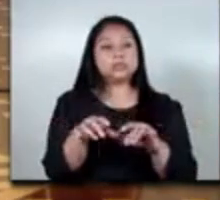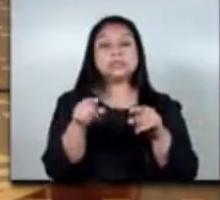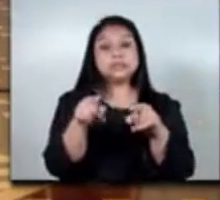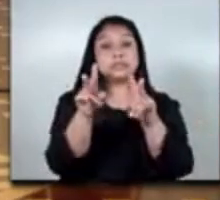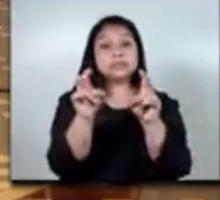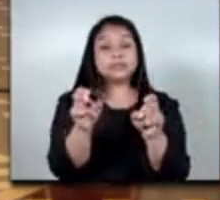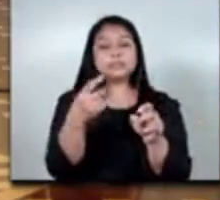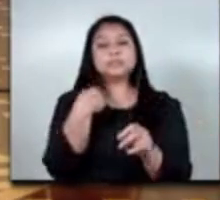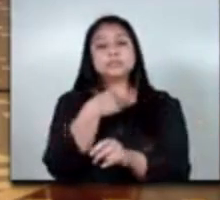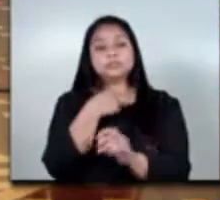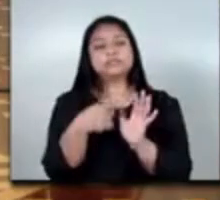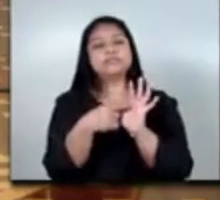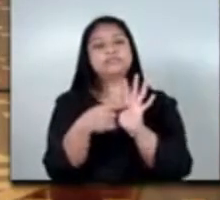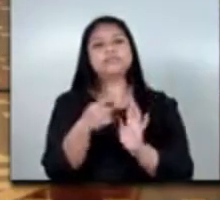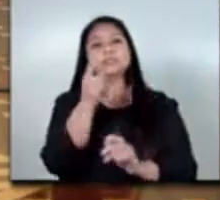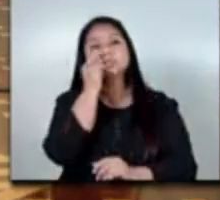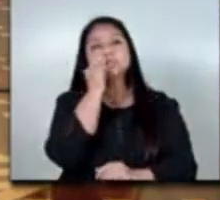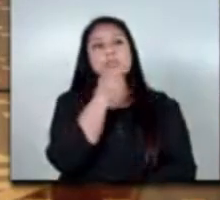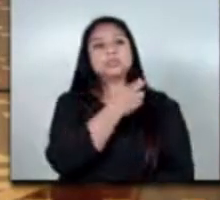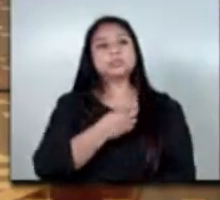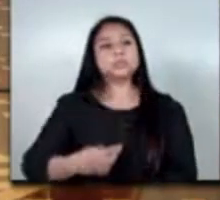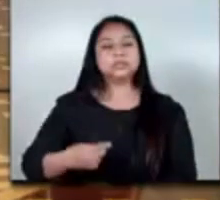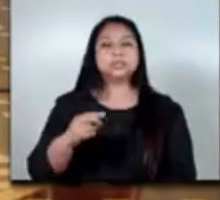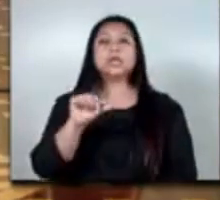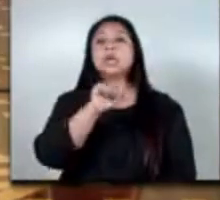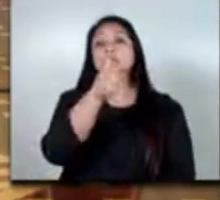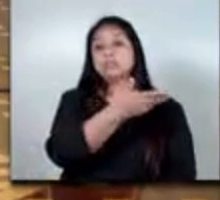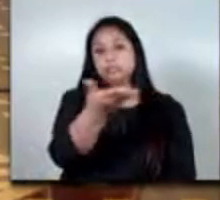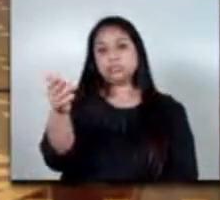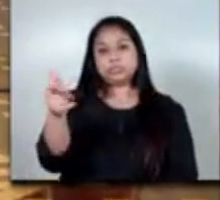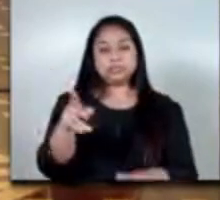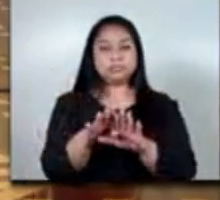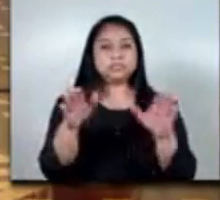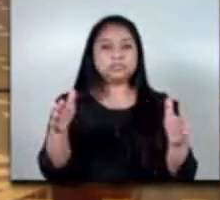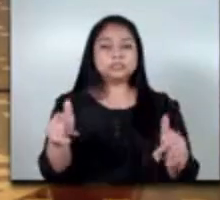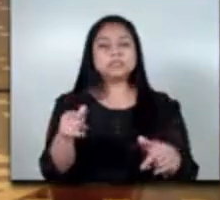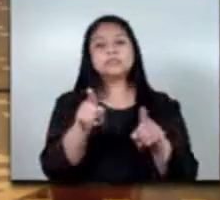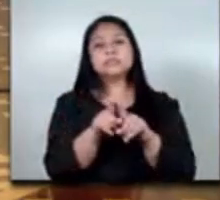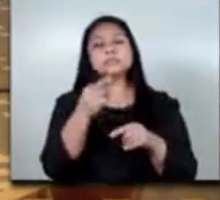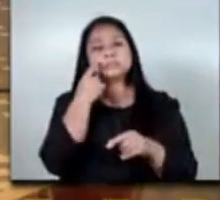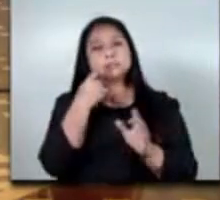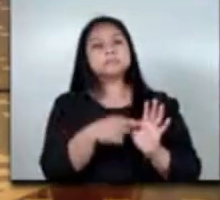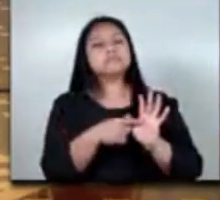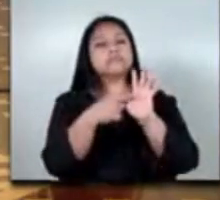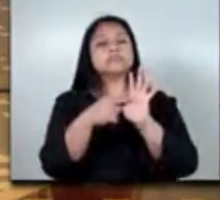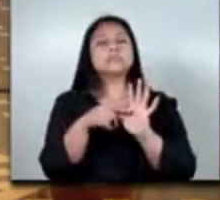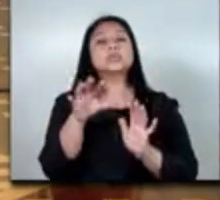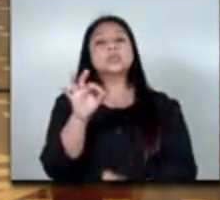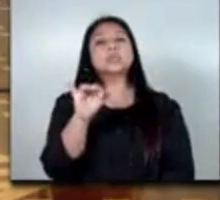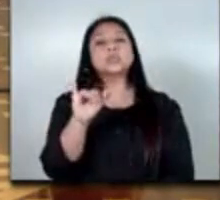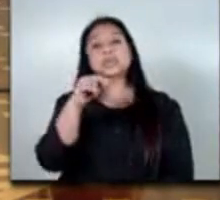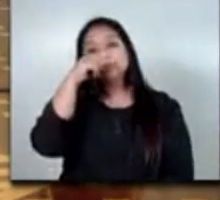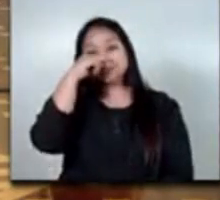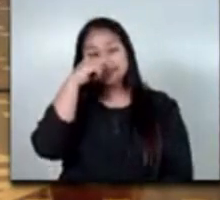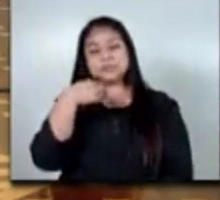queremos reiterar señor presidente y demás compañeros de la mesa presidencial la disposición de la organización internacional